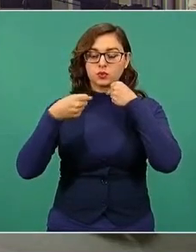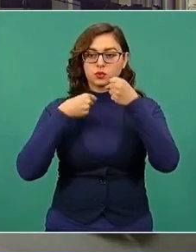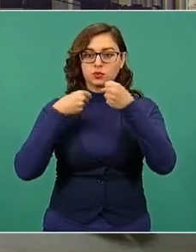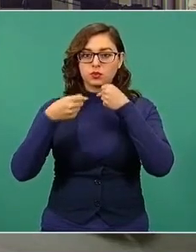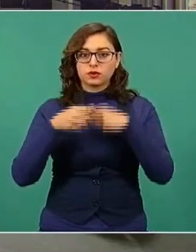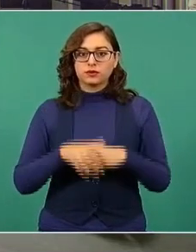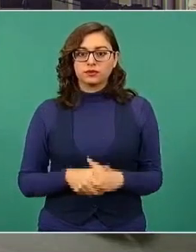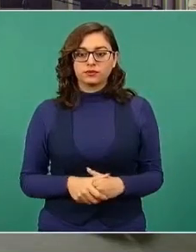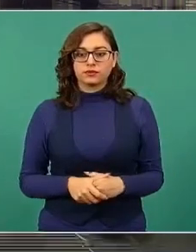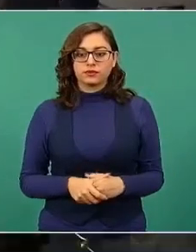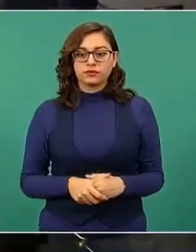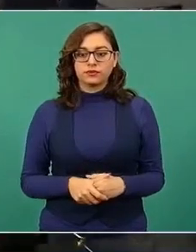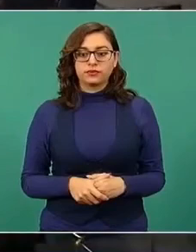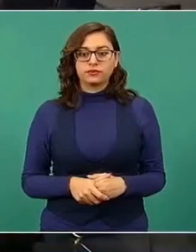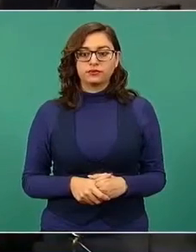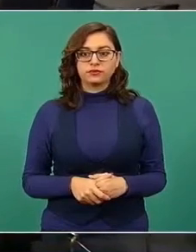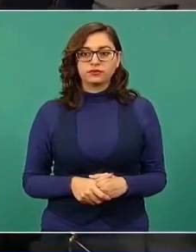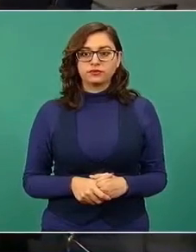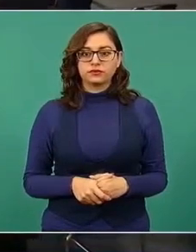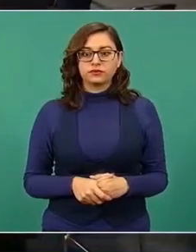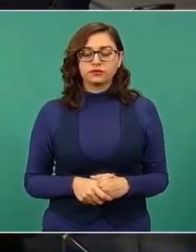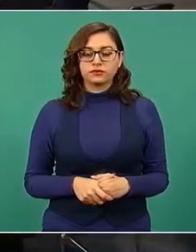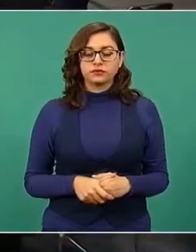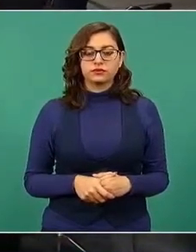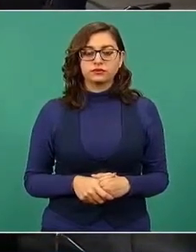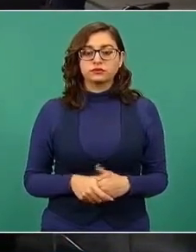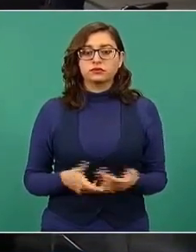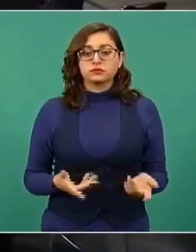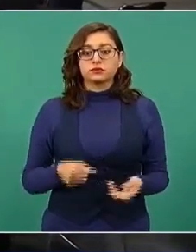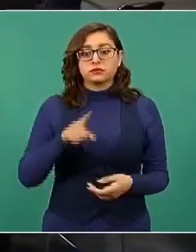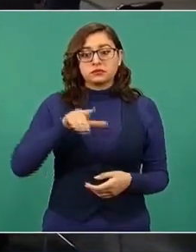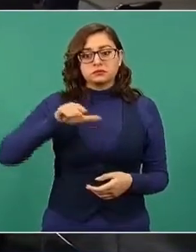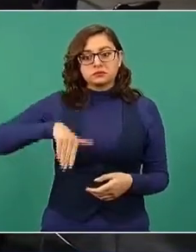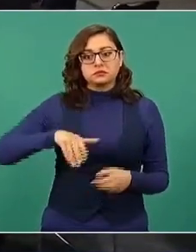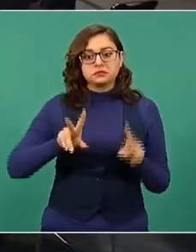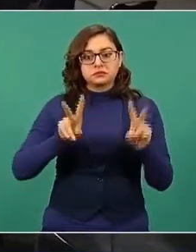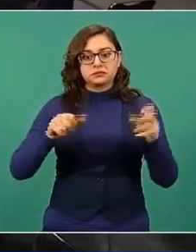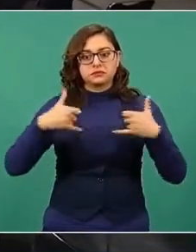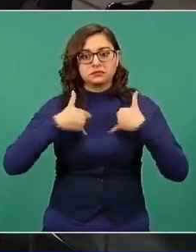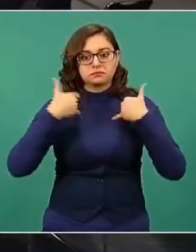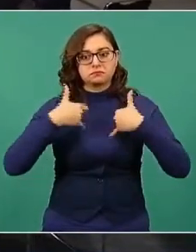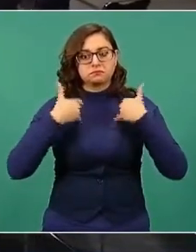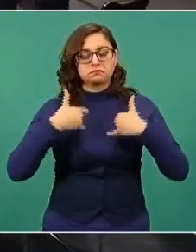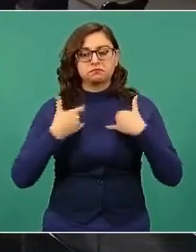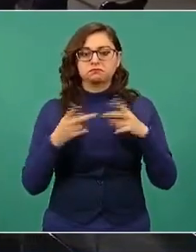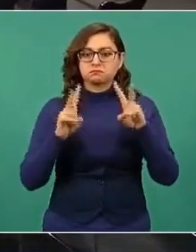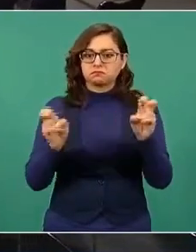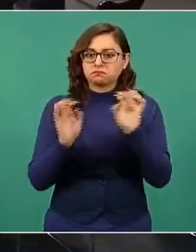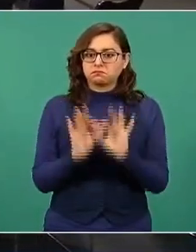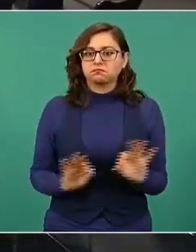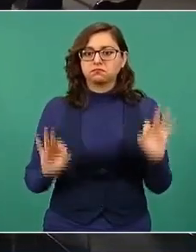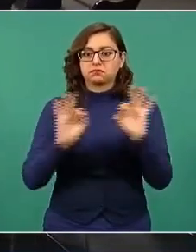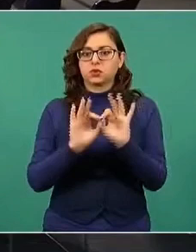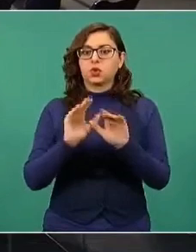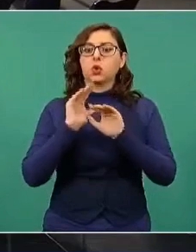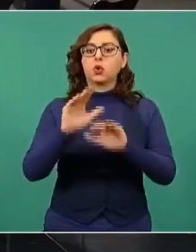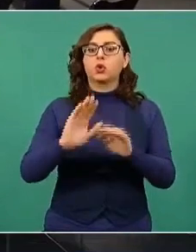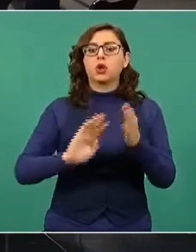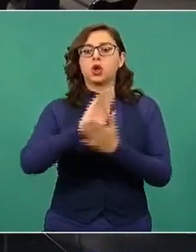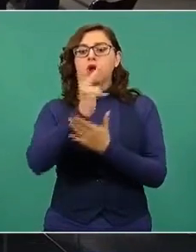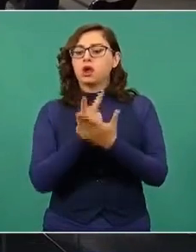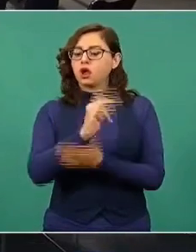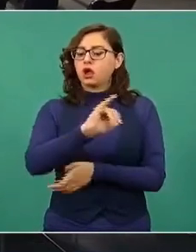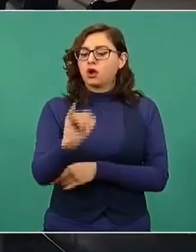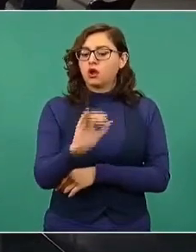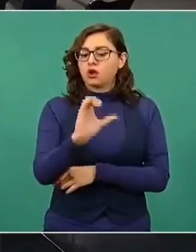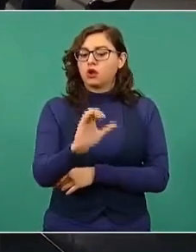Presidente, usted acaba de decir algo bien importante respecto a los jóvenes, con este programa de Jóvenes Construyendo el Futuro para